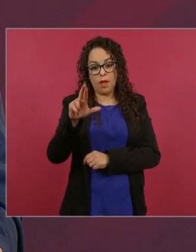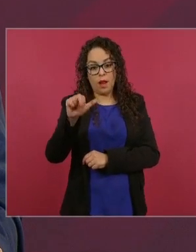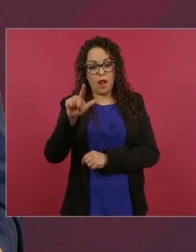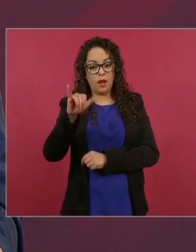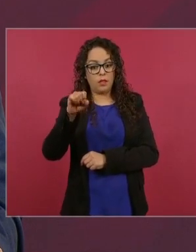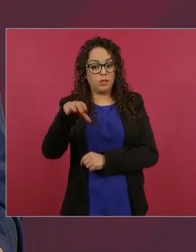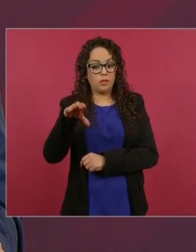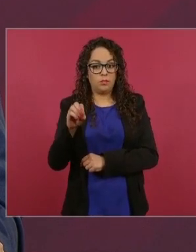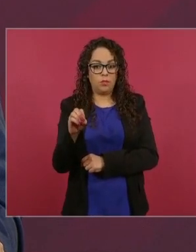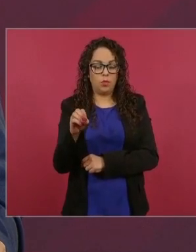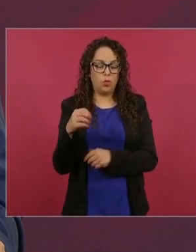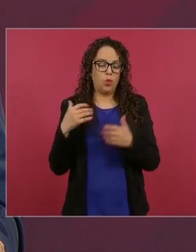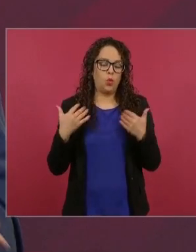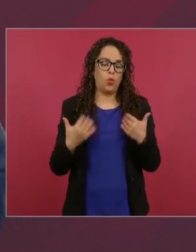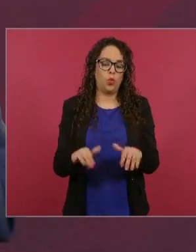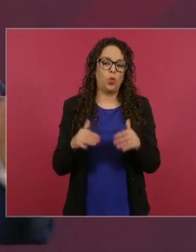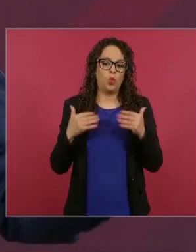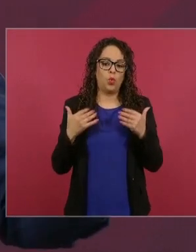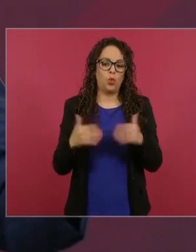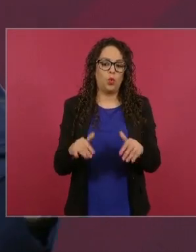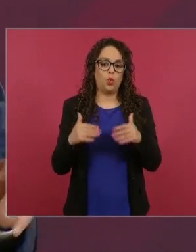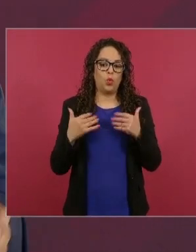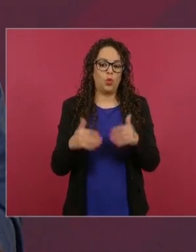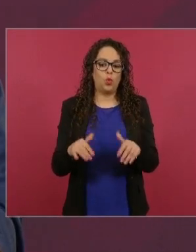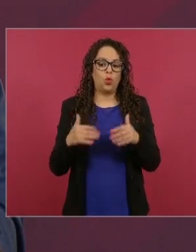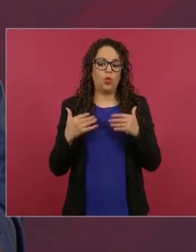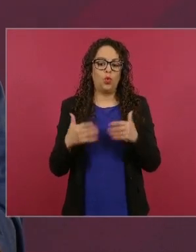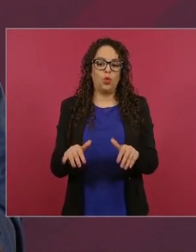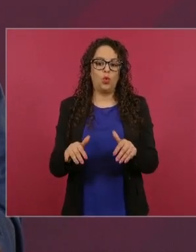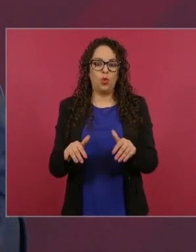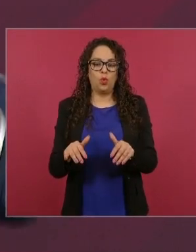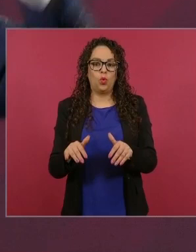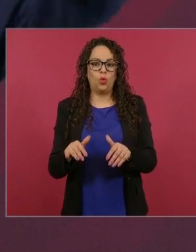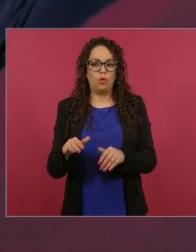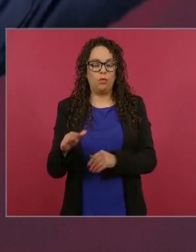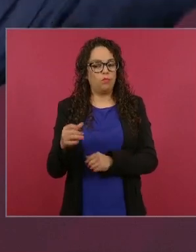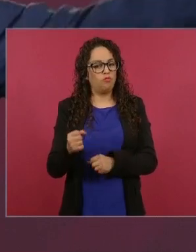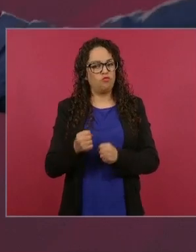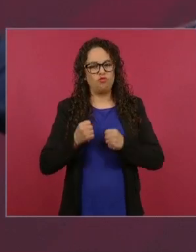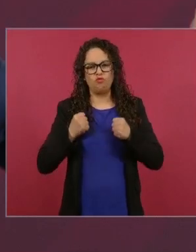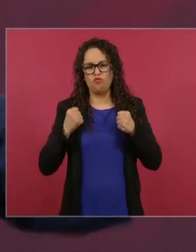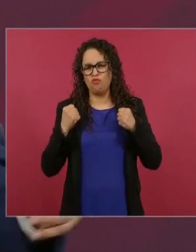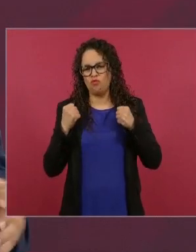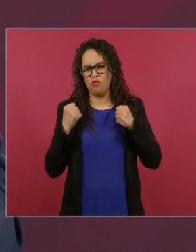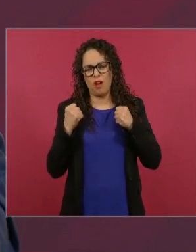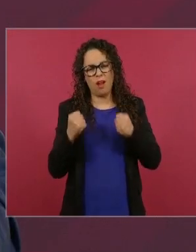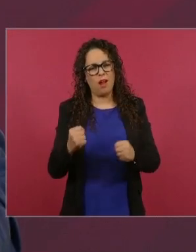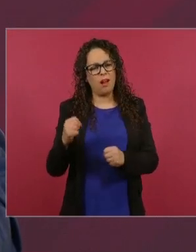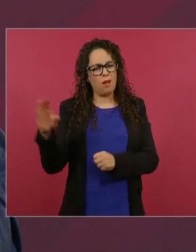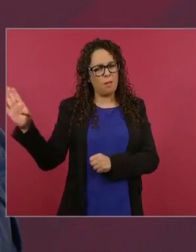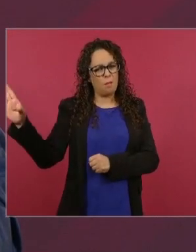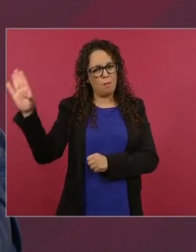opuesta diametralmente a la que existía en ese entonces